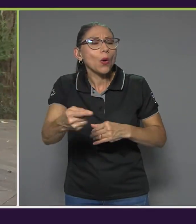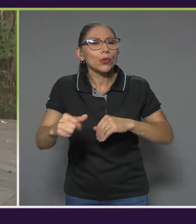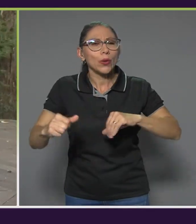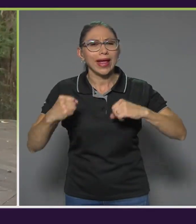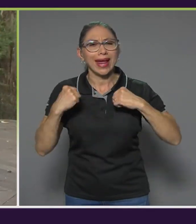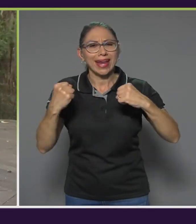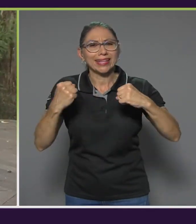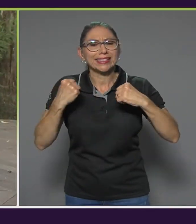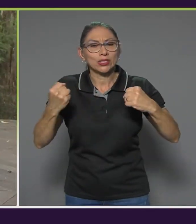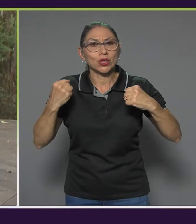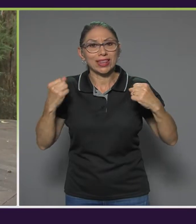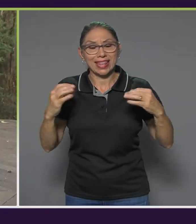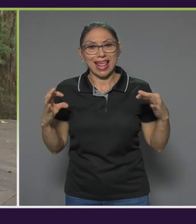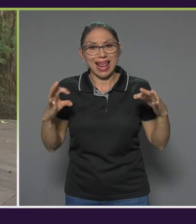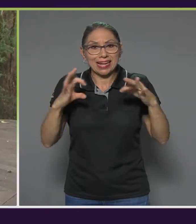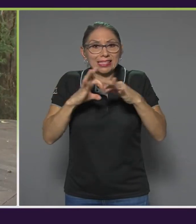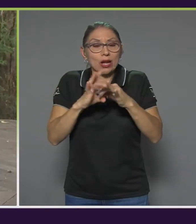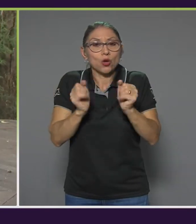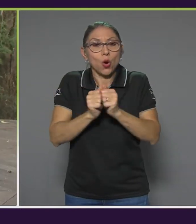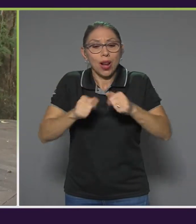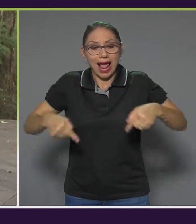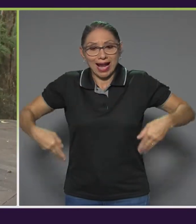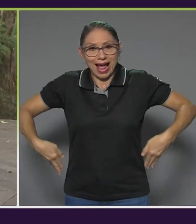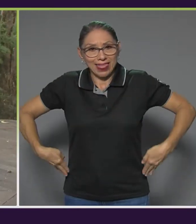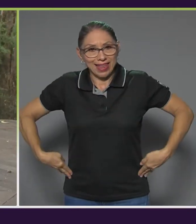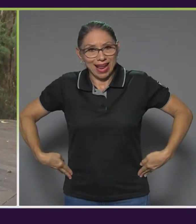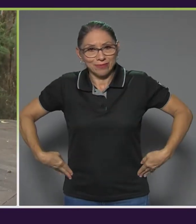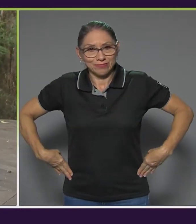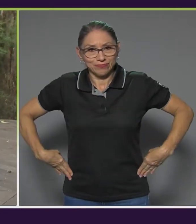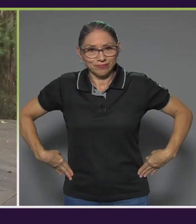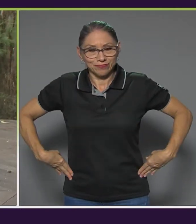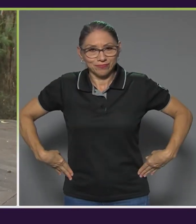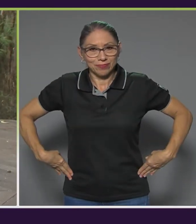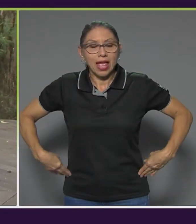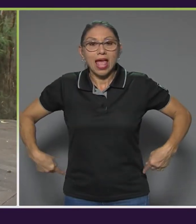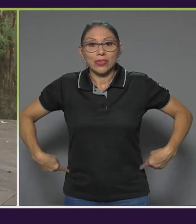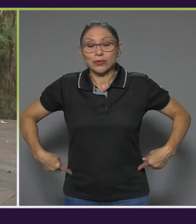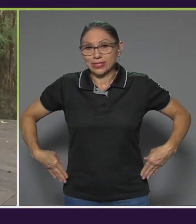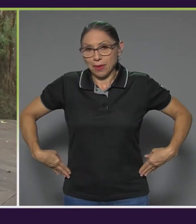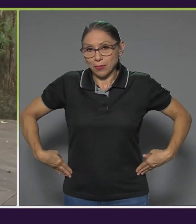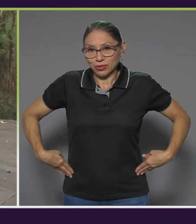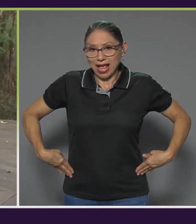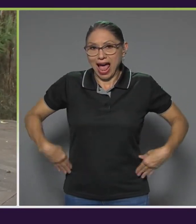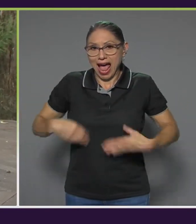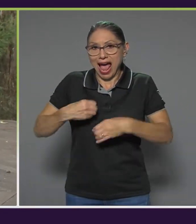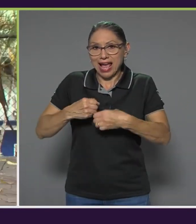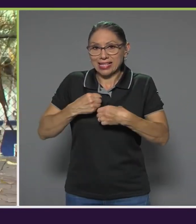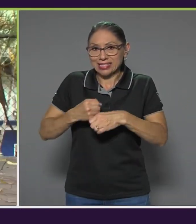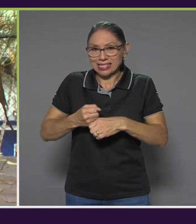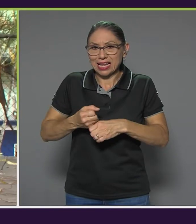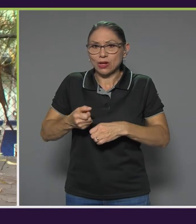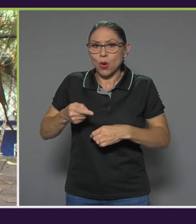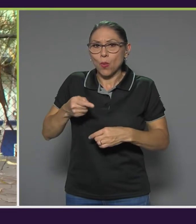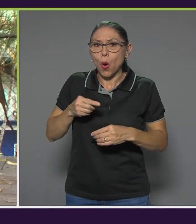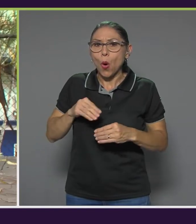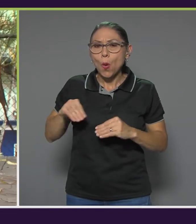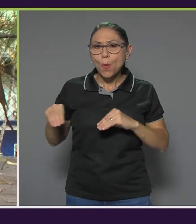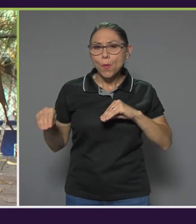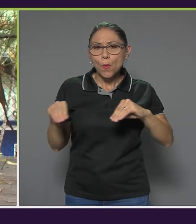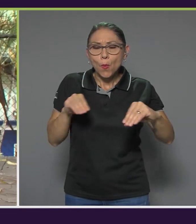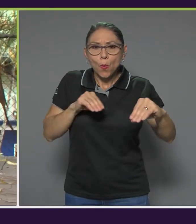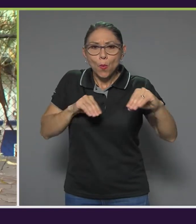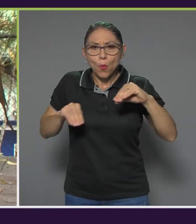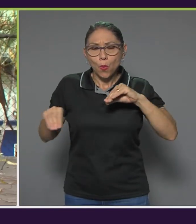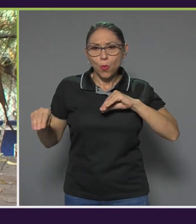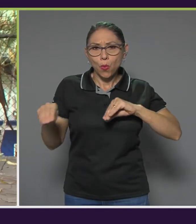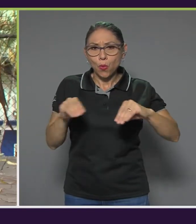de la cadera. Entonces van a poner las manos alrededor de la cadera y vamos a hacer rotaciones. Las rotaciones tienen que ser bien